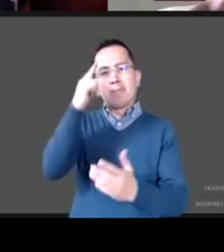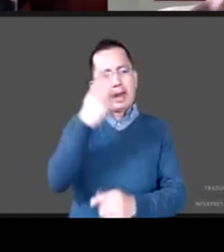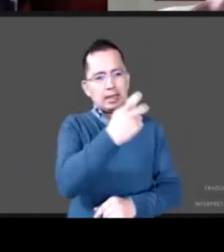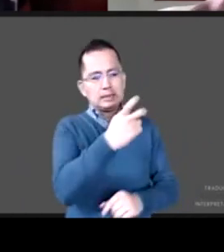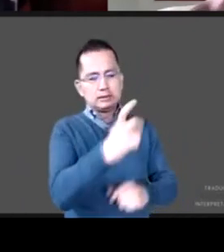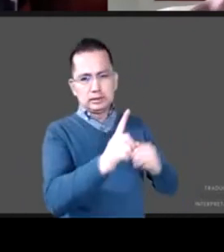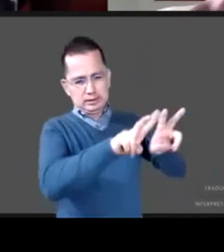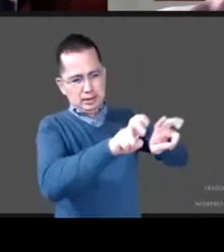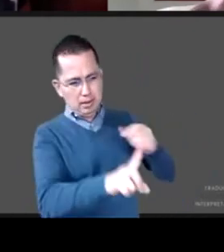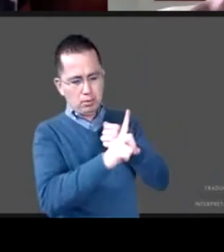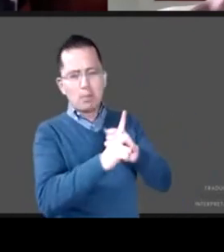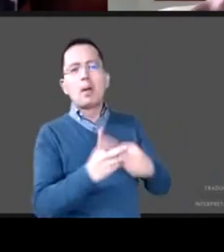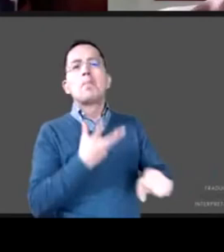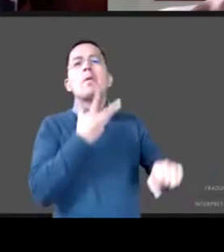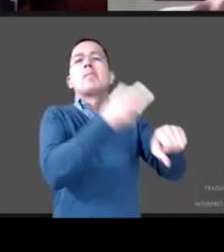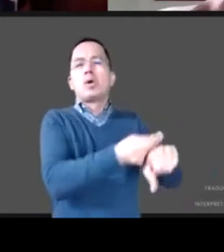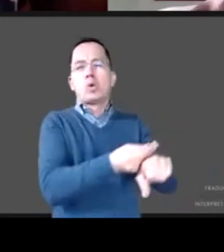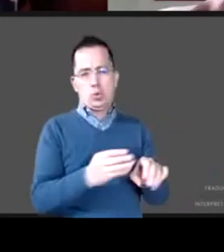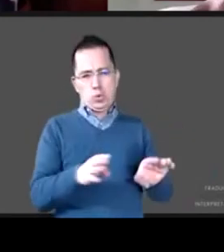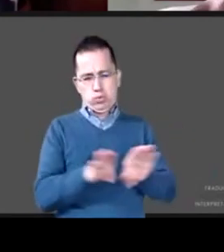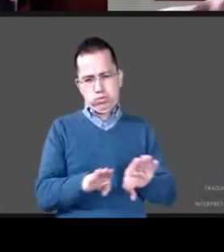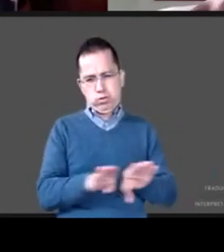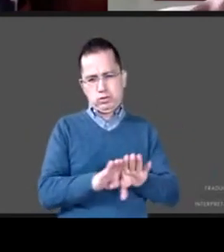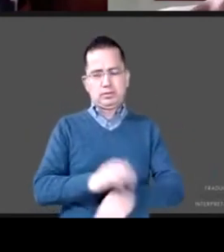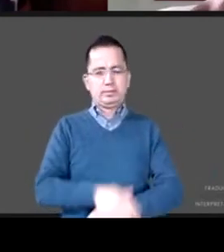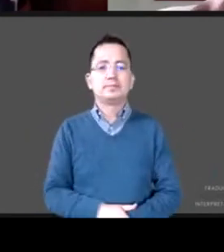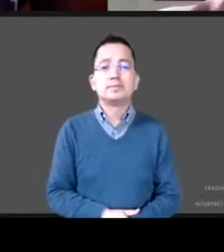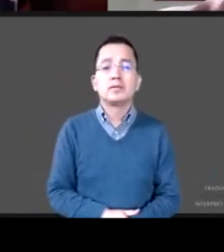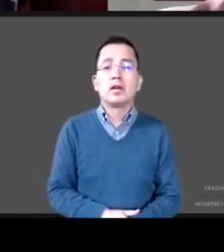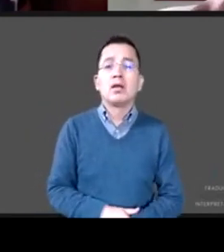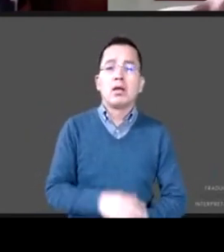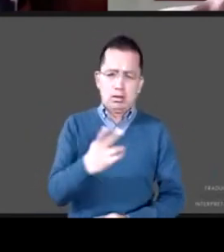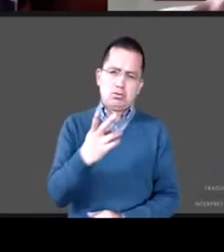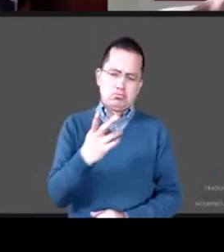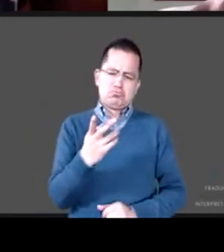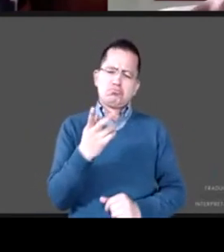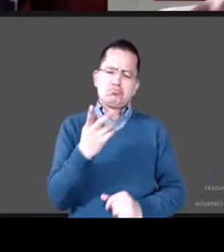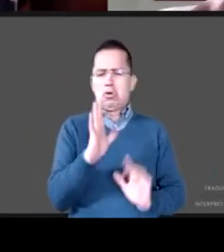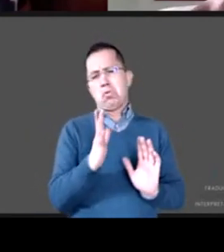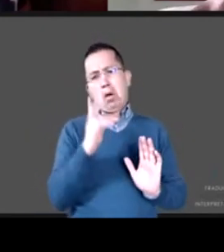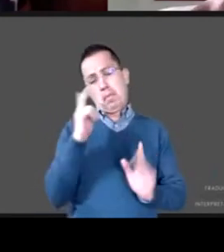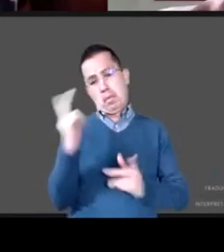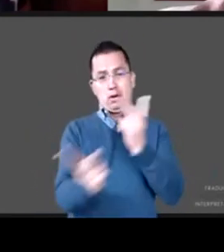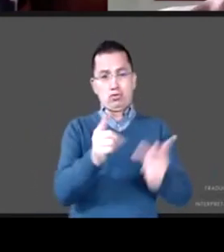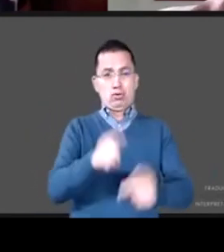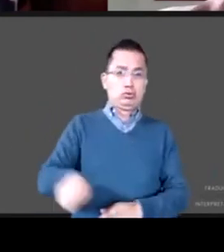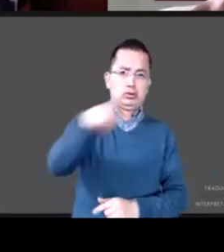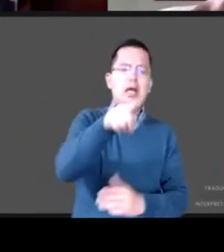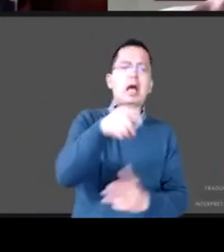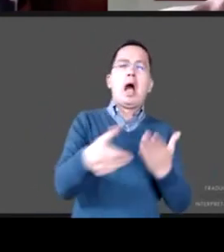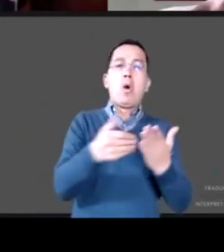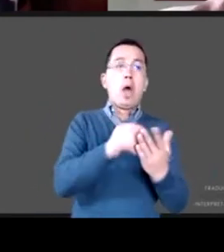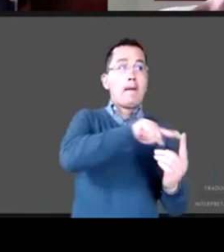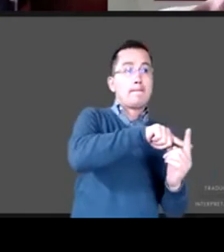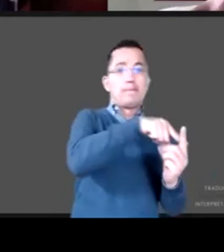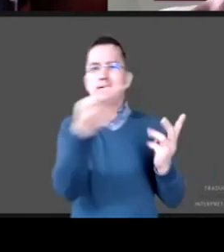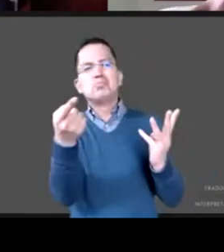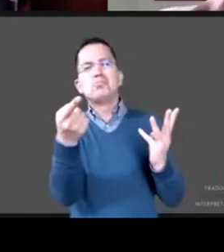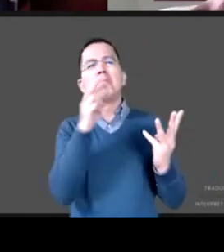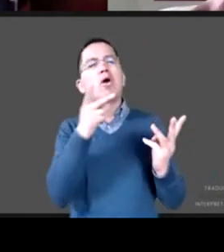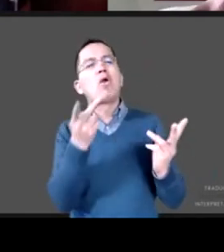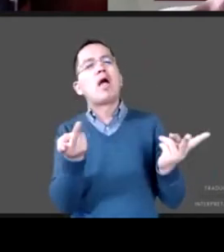y si quieren ahora empezamos al revés no voy dependiendo de la ronda modificando el orden de las